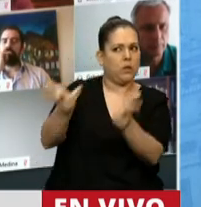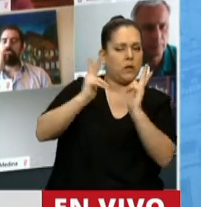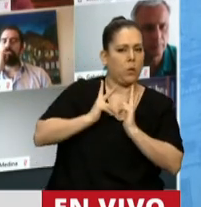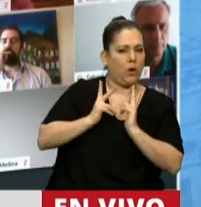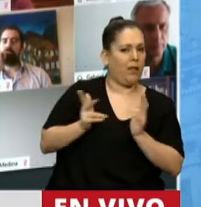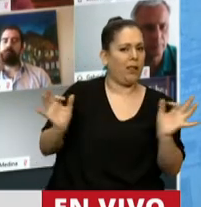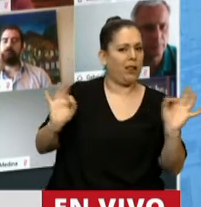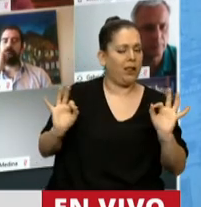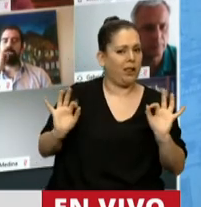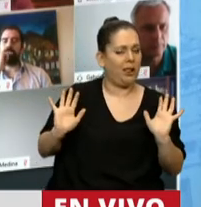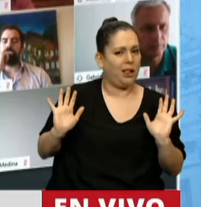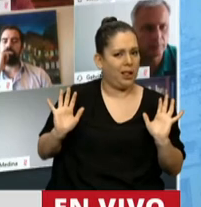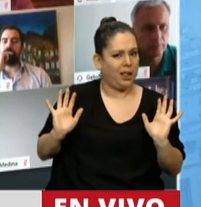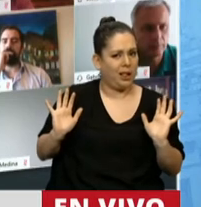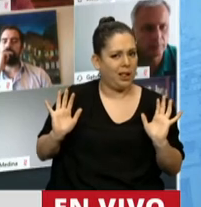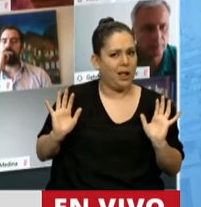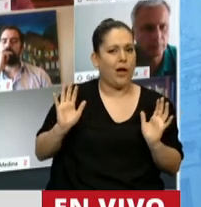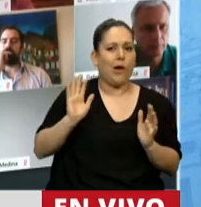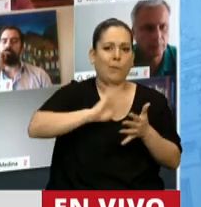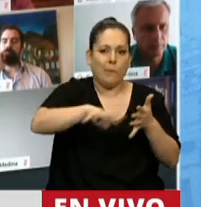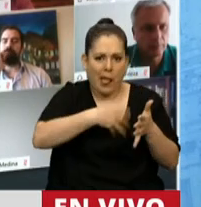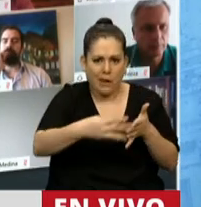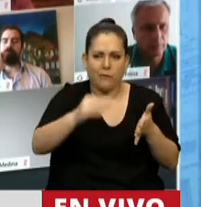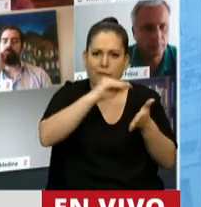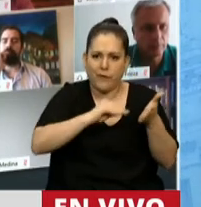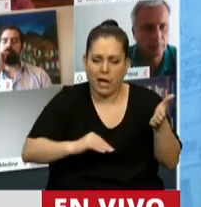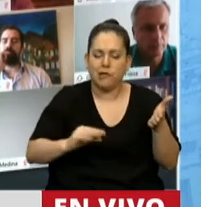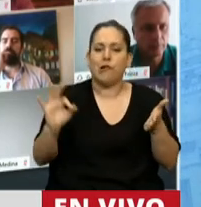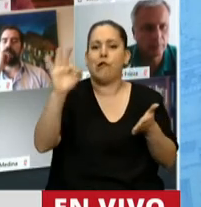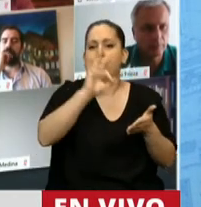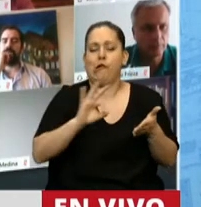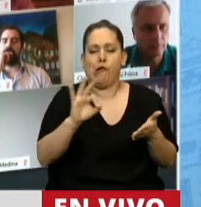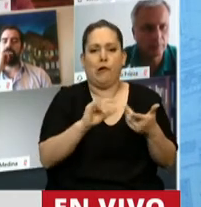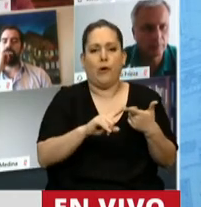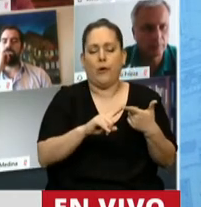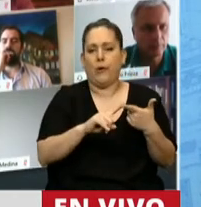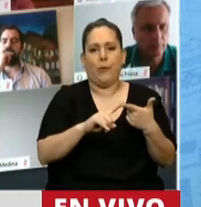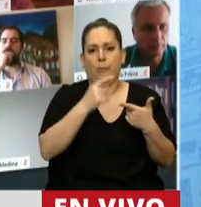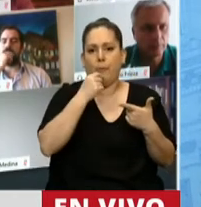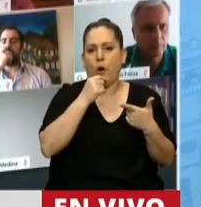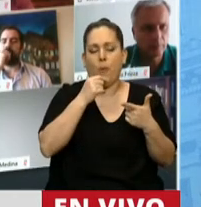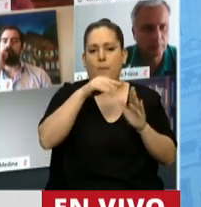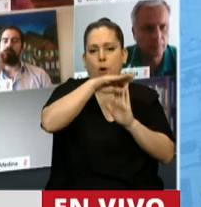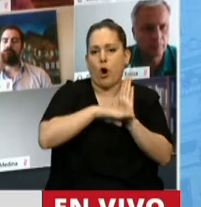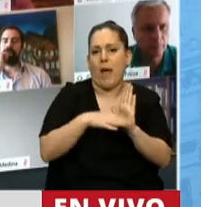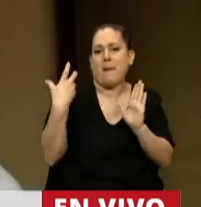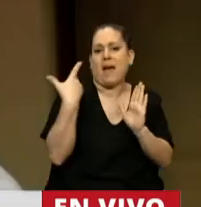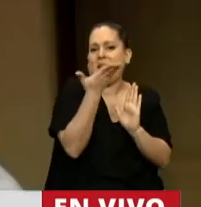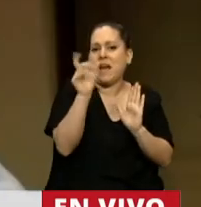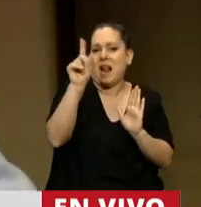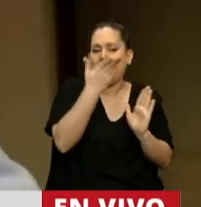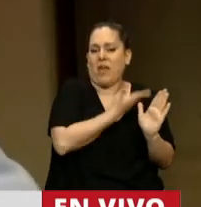fiscal. ni en sus organigramas, ni en los programas generales de gobierno,